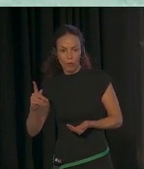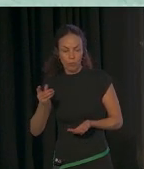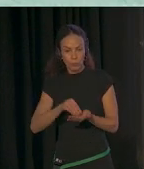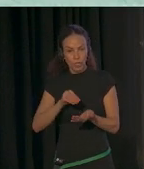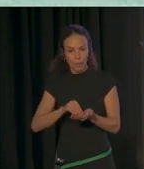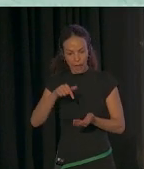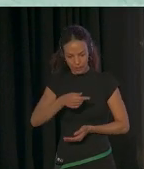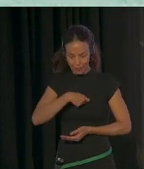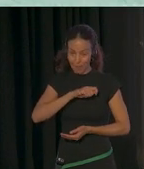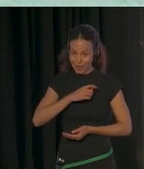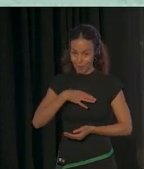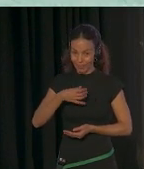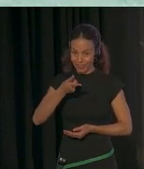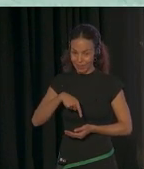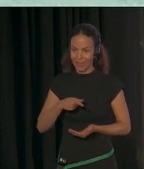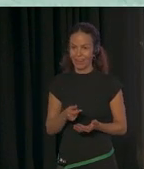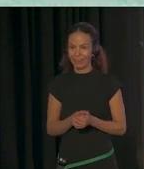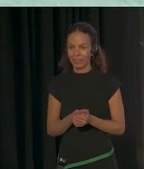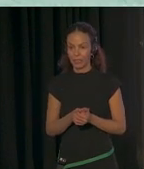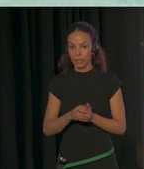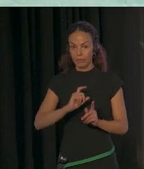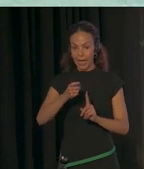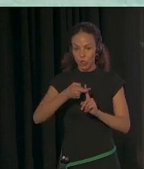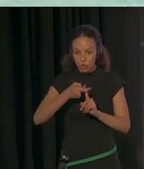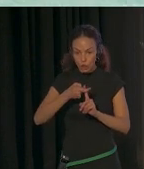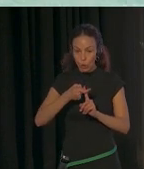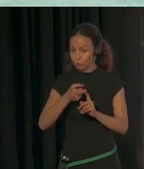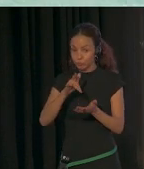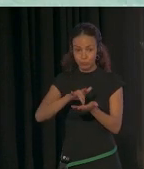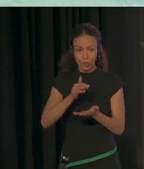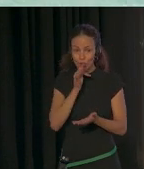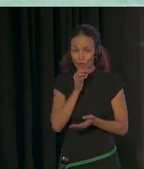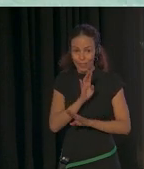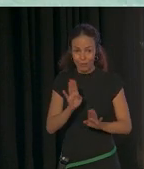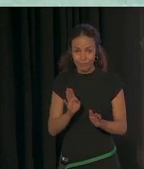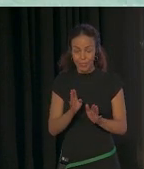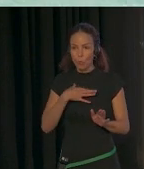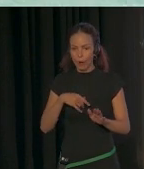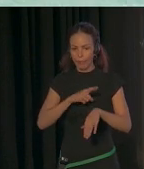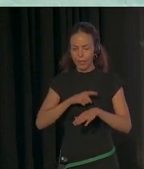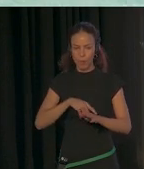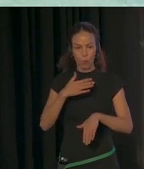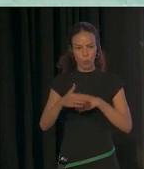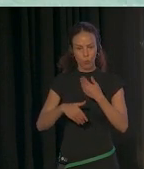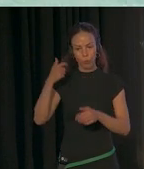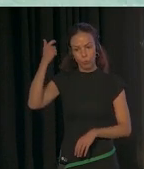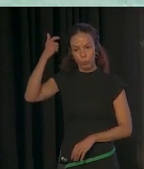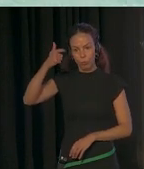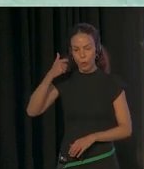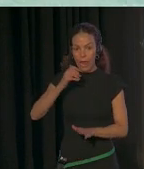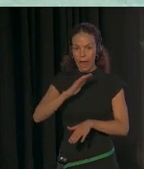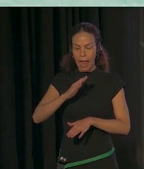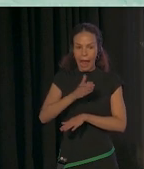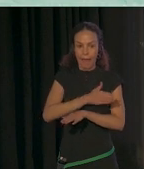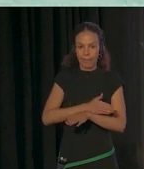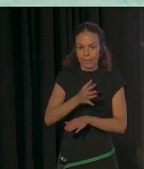España también pasa a menudo, el diagnóstico todavía no ha llegado. A veces puede pasar bastante tiempo antes de que se decida, muchas veces hay